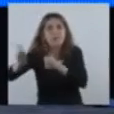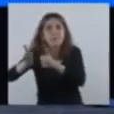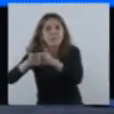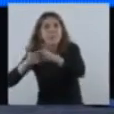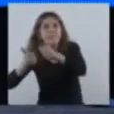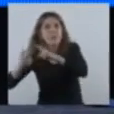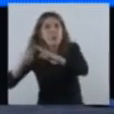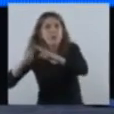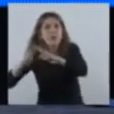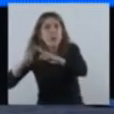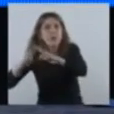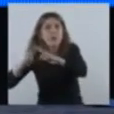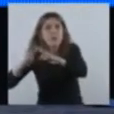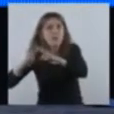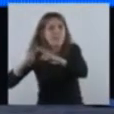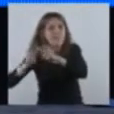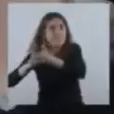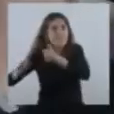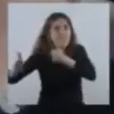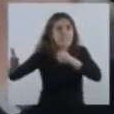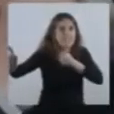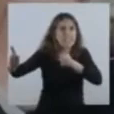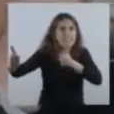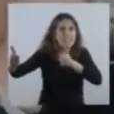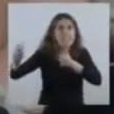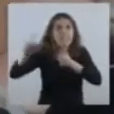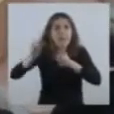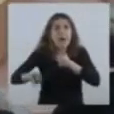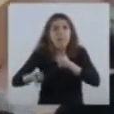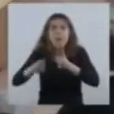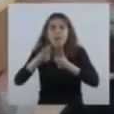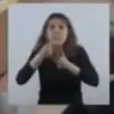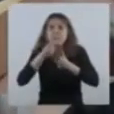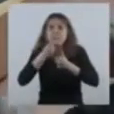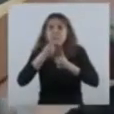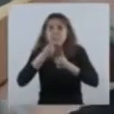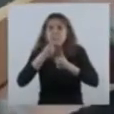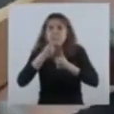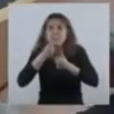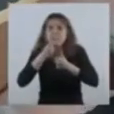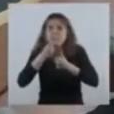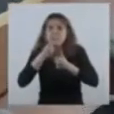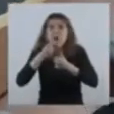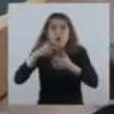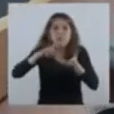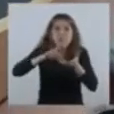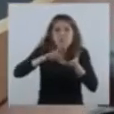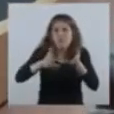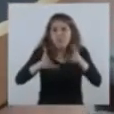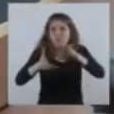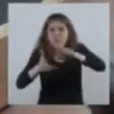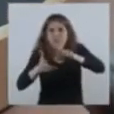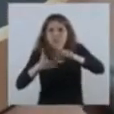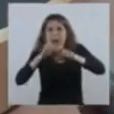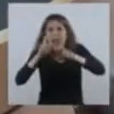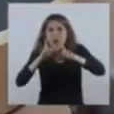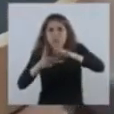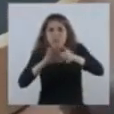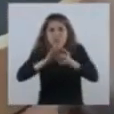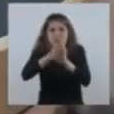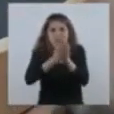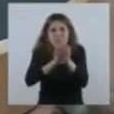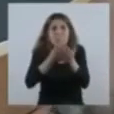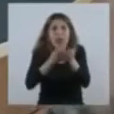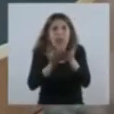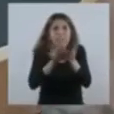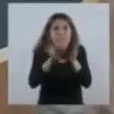Tratar de preservar en lo posible la distancia, tratar de llenar de alcohol nuestras manos permanentemente para matar el virus,